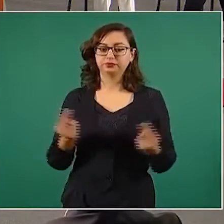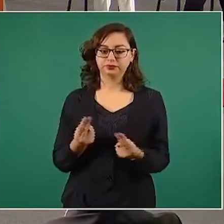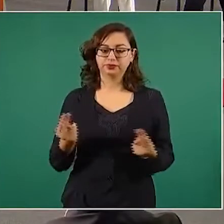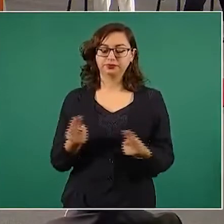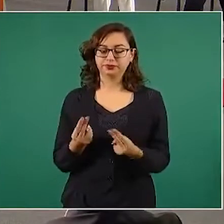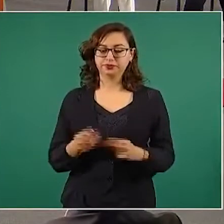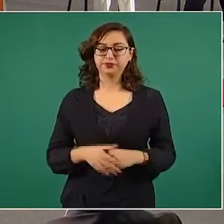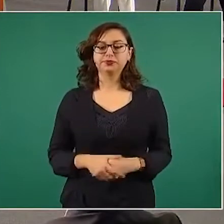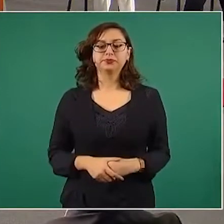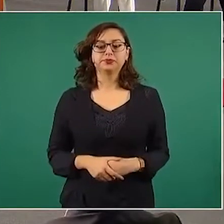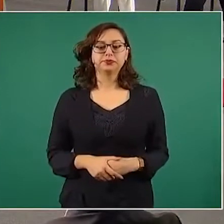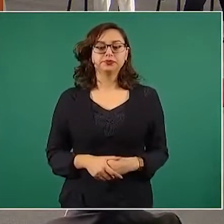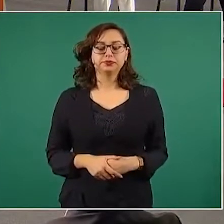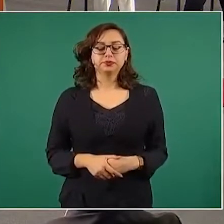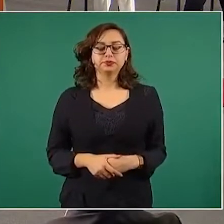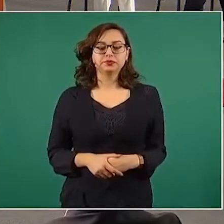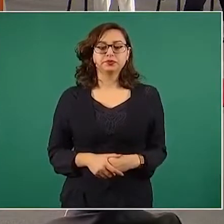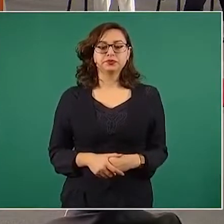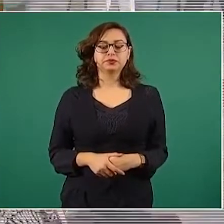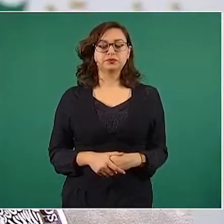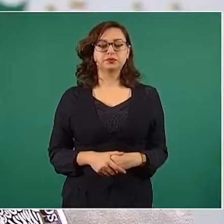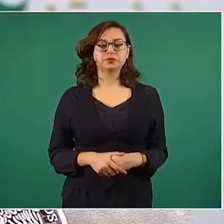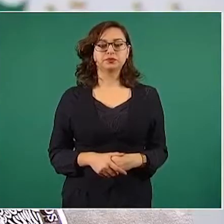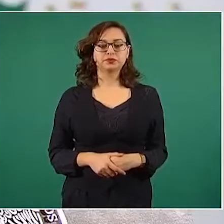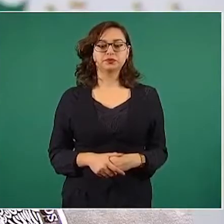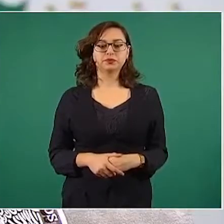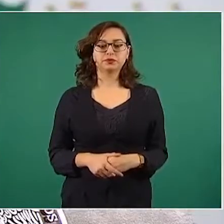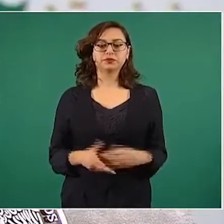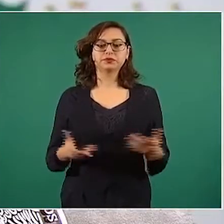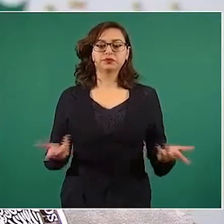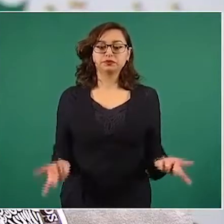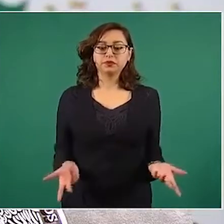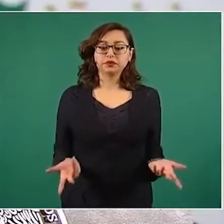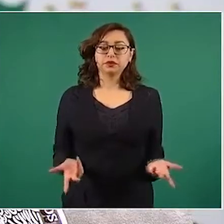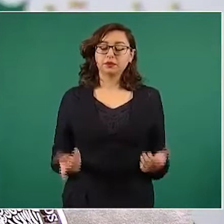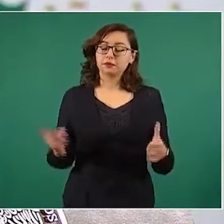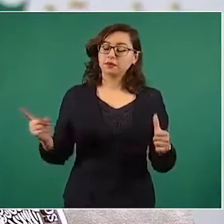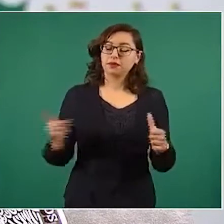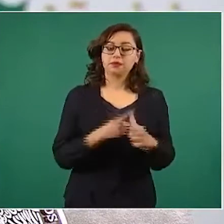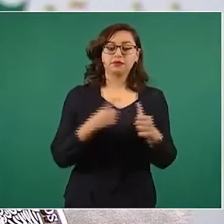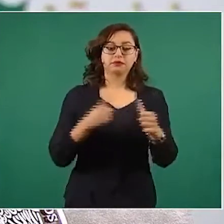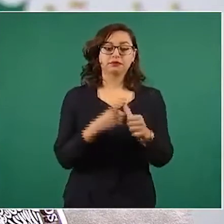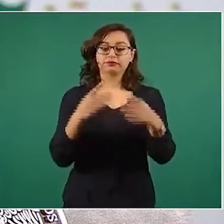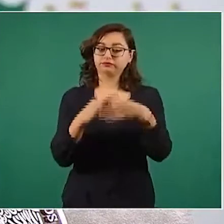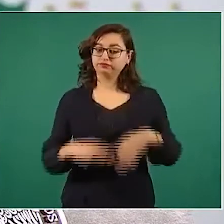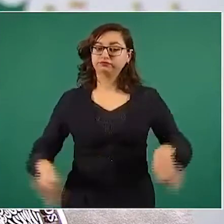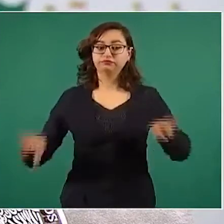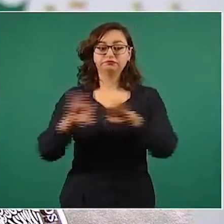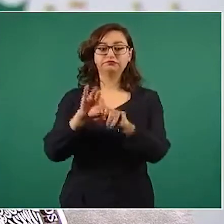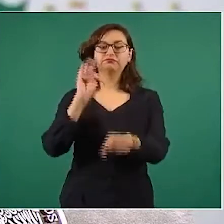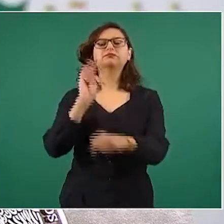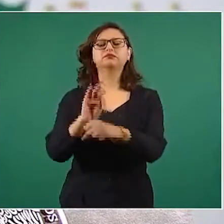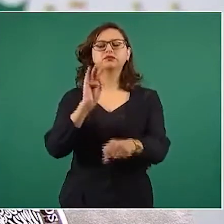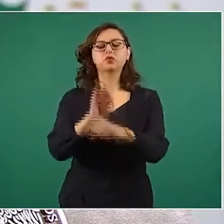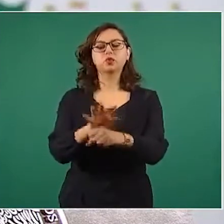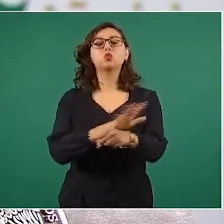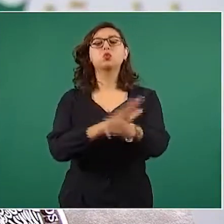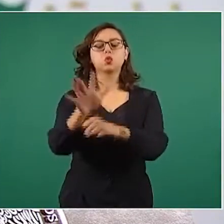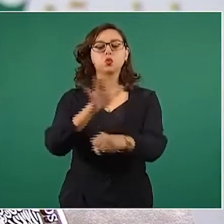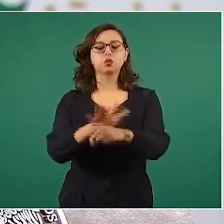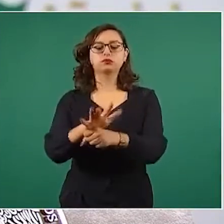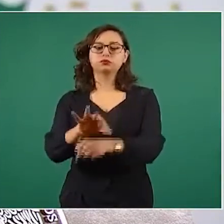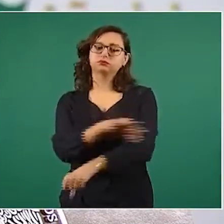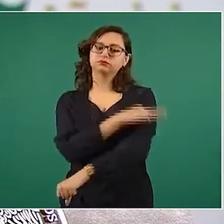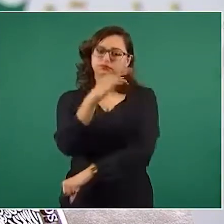importante, la prevención primaria, vacúnate, vacúnate. Joven,